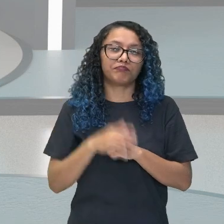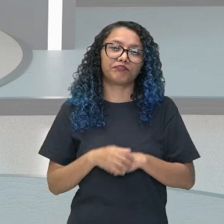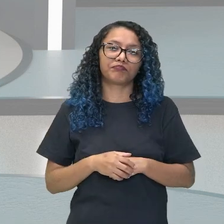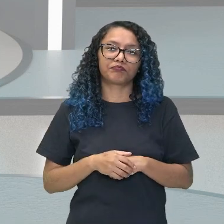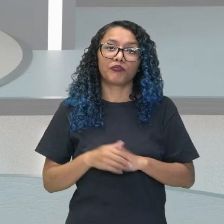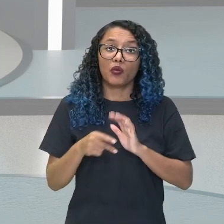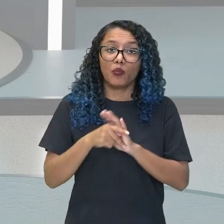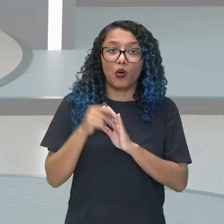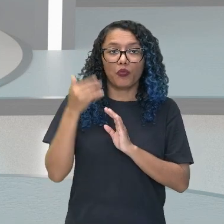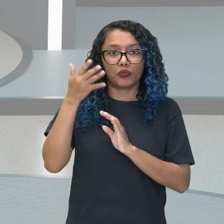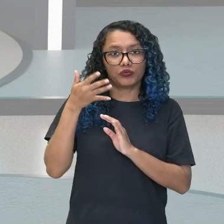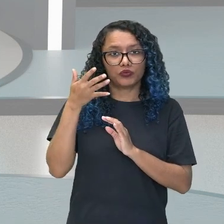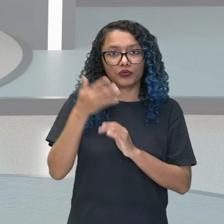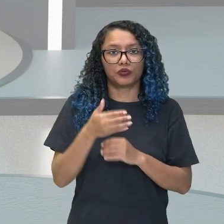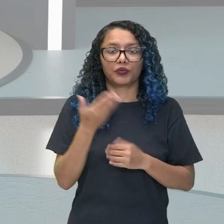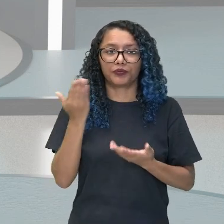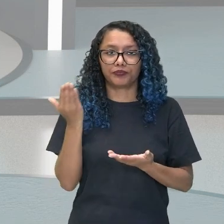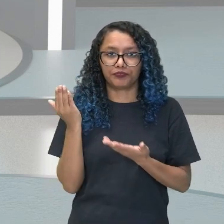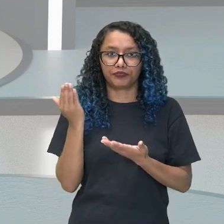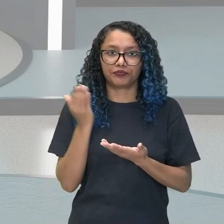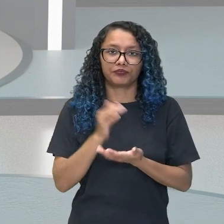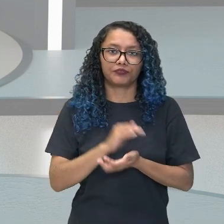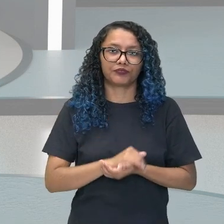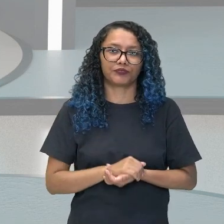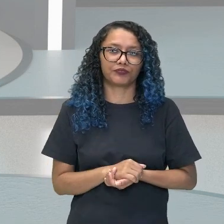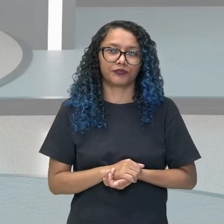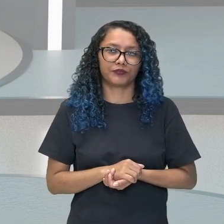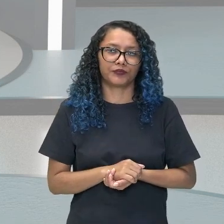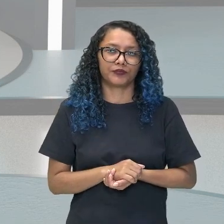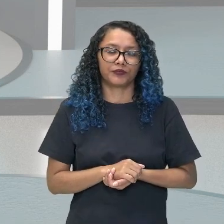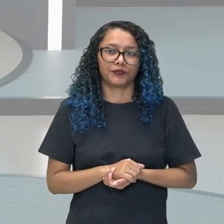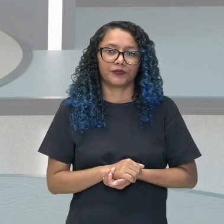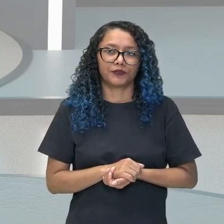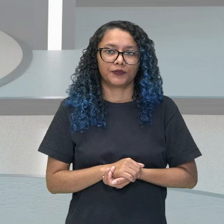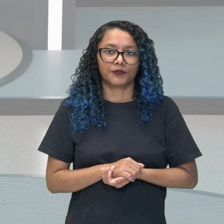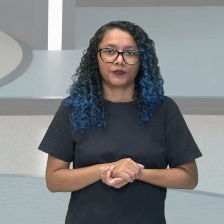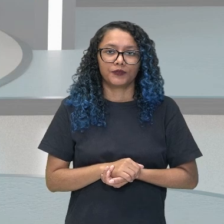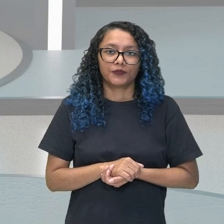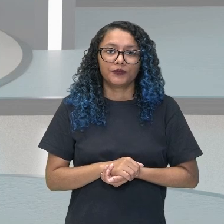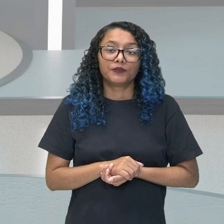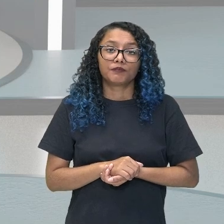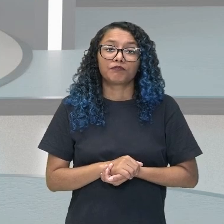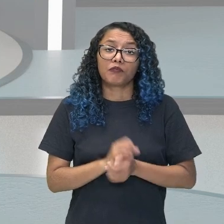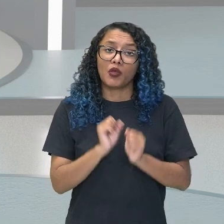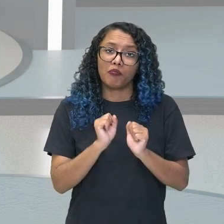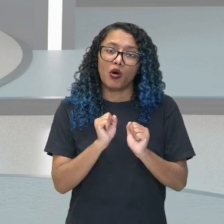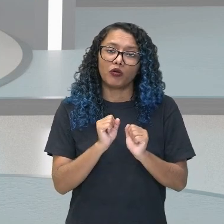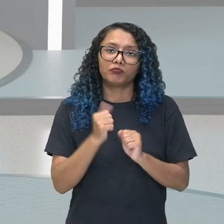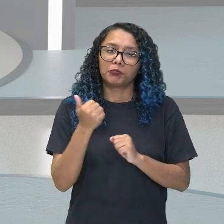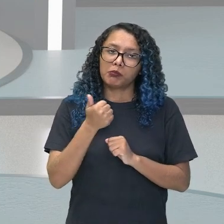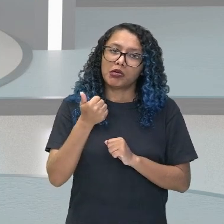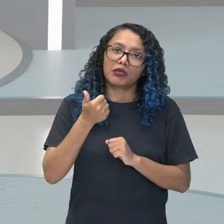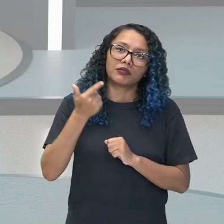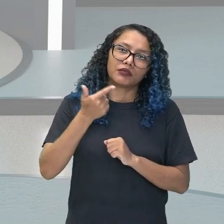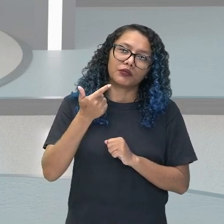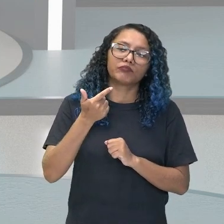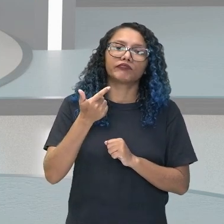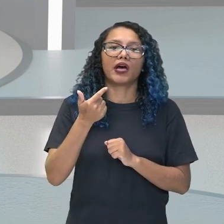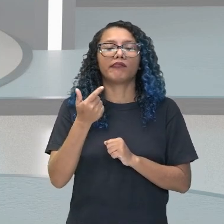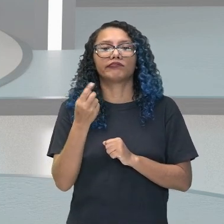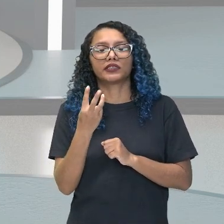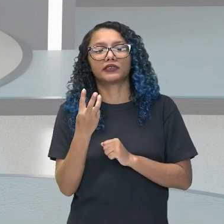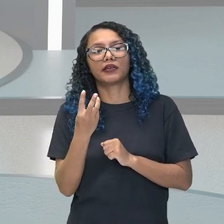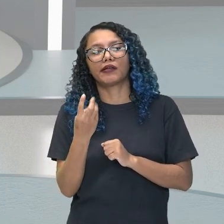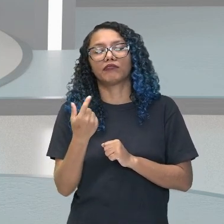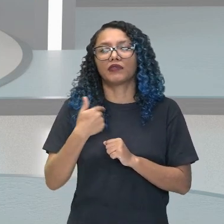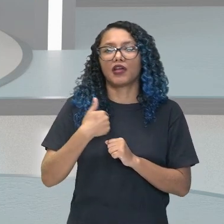aquí. Primera, segunda o tercera persona. Entonces, él va poder narrar en primera, o en segunda o en tercera